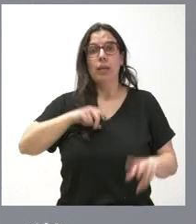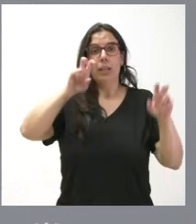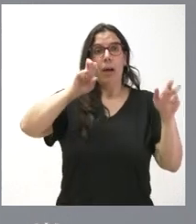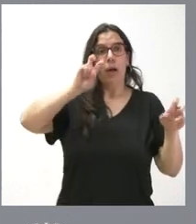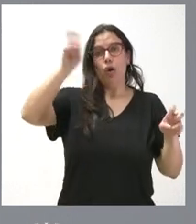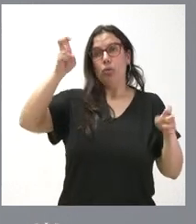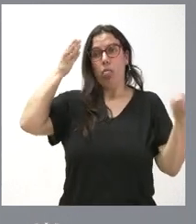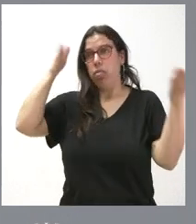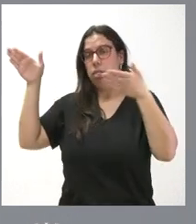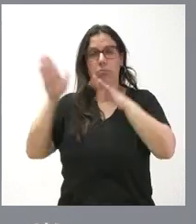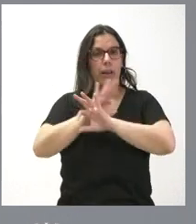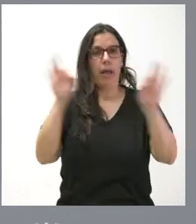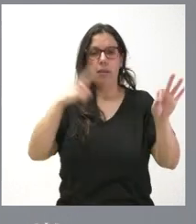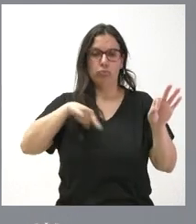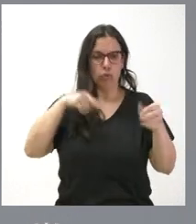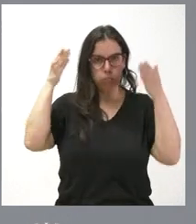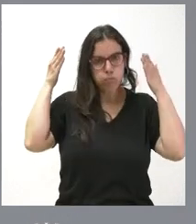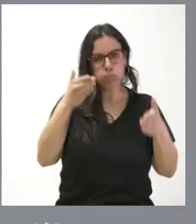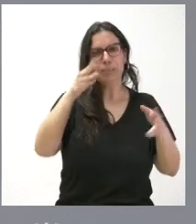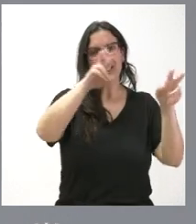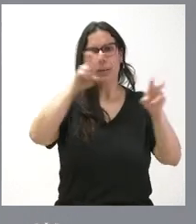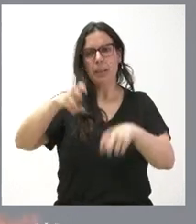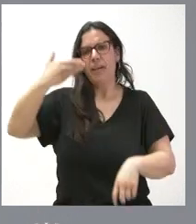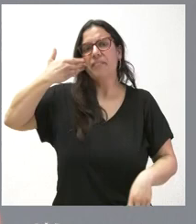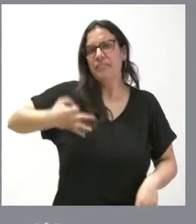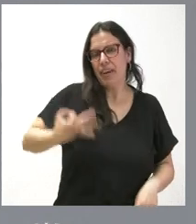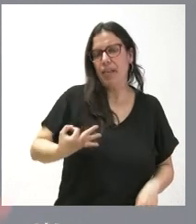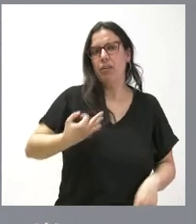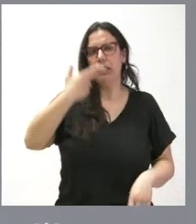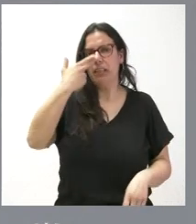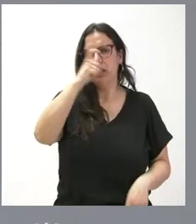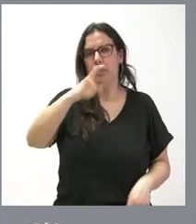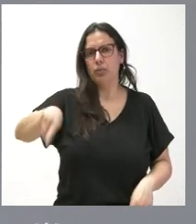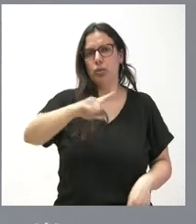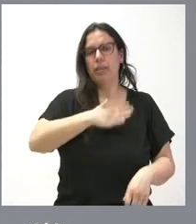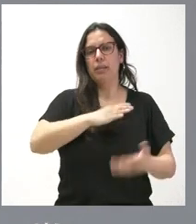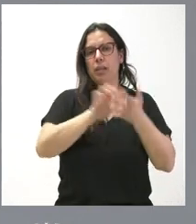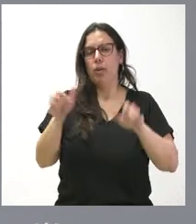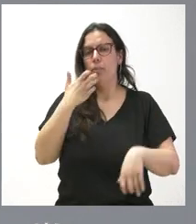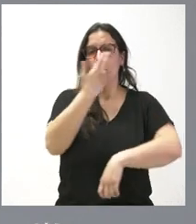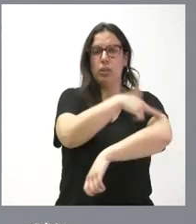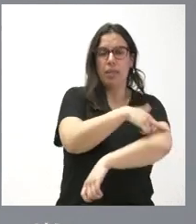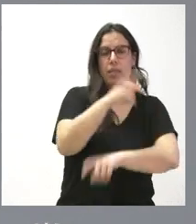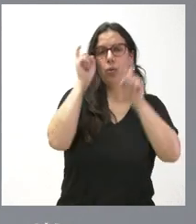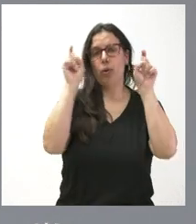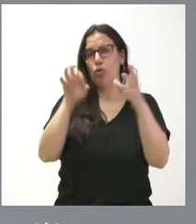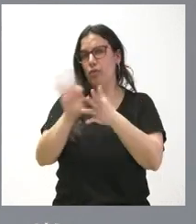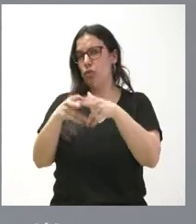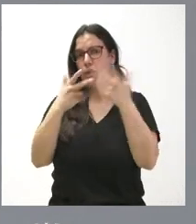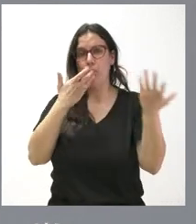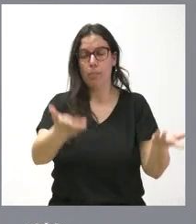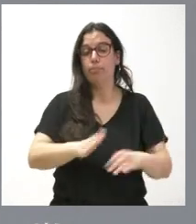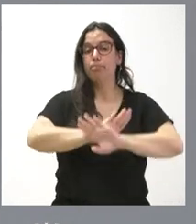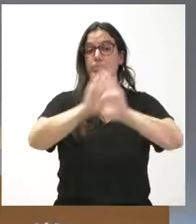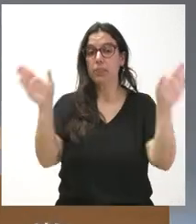y nos concentramos en aquello que verdaderamente interesa a los ciudadanos de Castilla y León, como es en este caso la sanidad, la educación o los servicios sociales. Y, sin